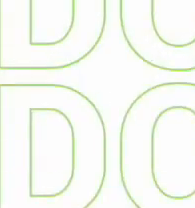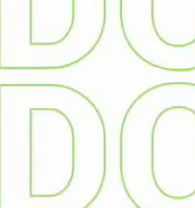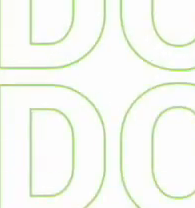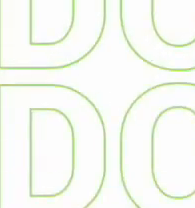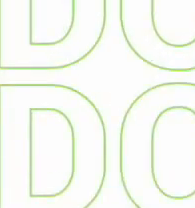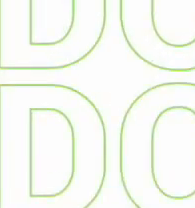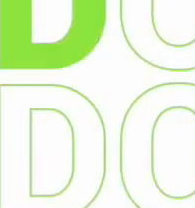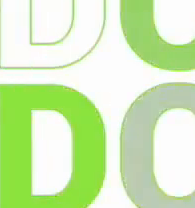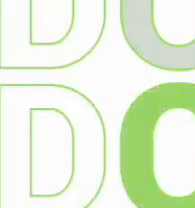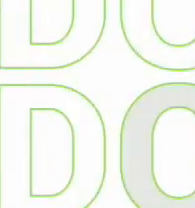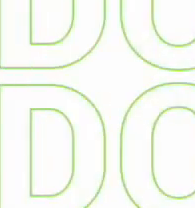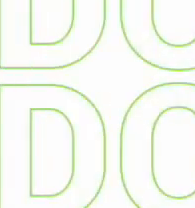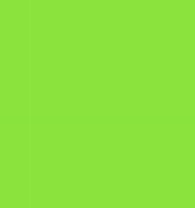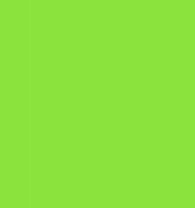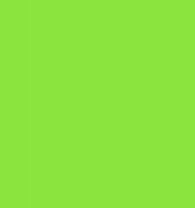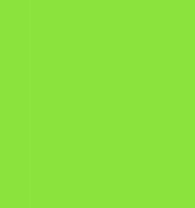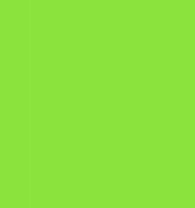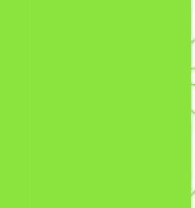Sigue viendo.